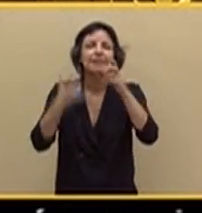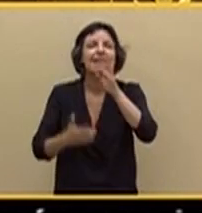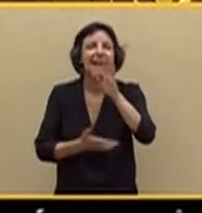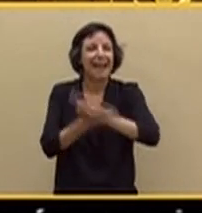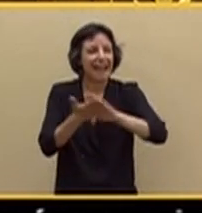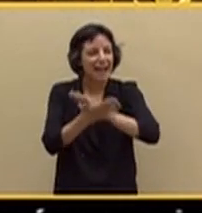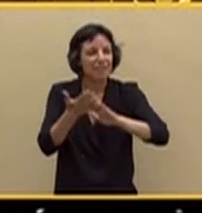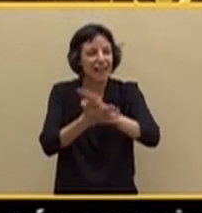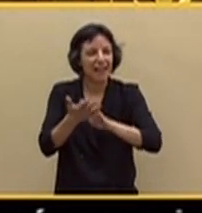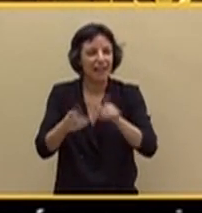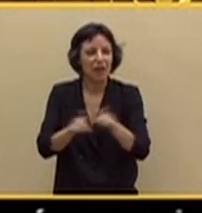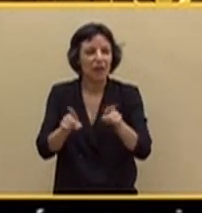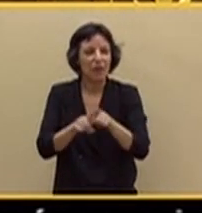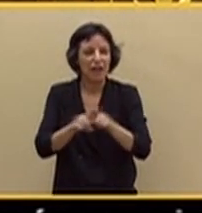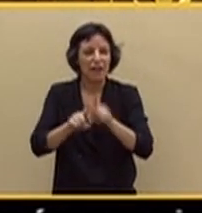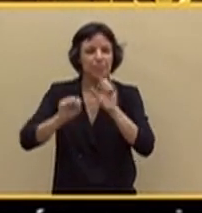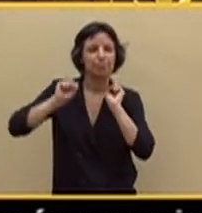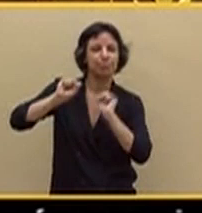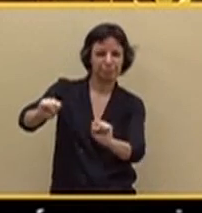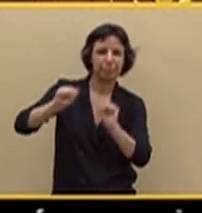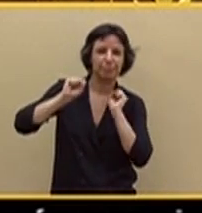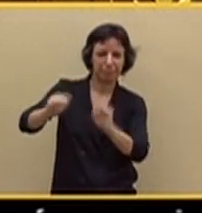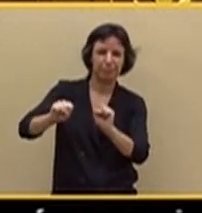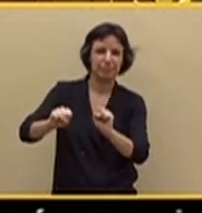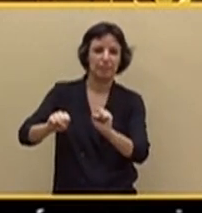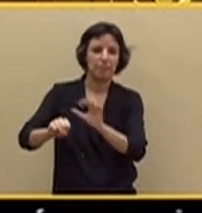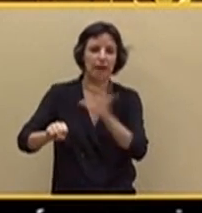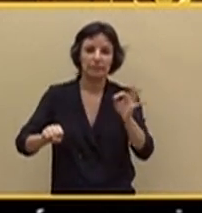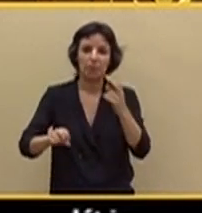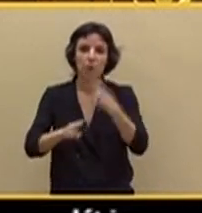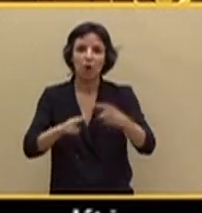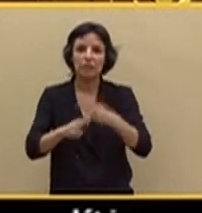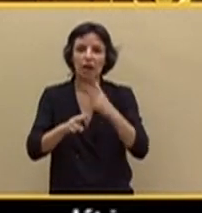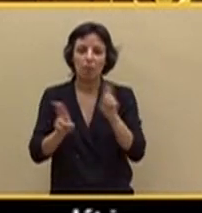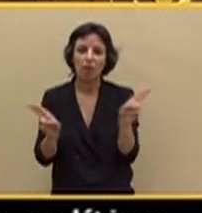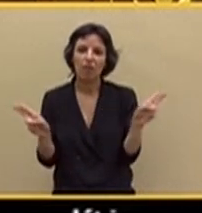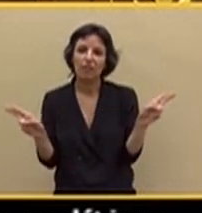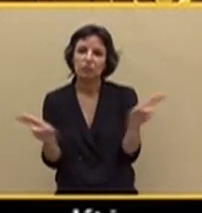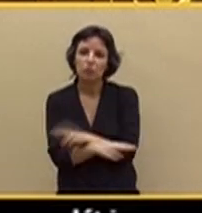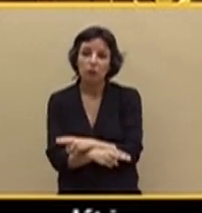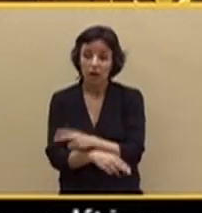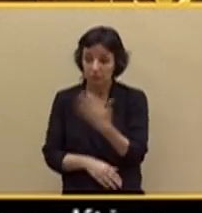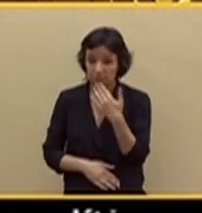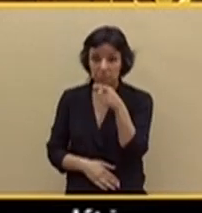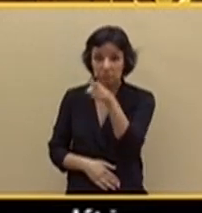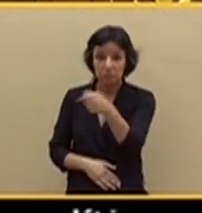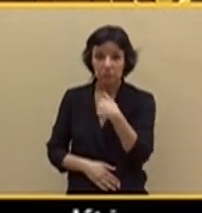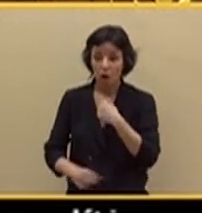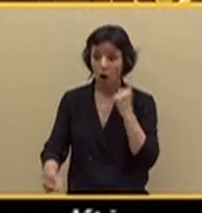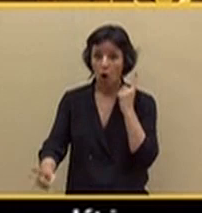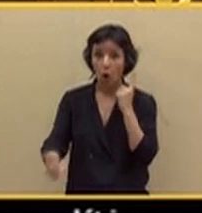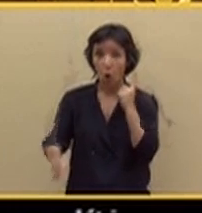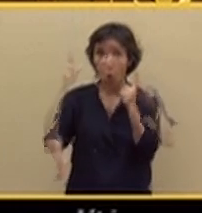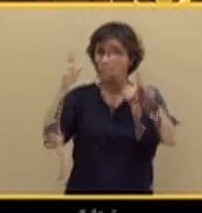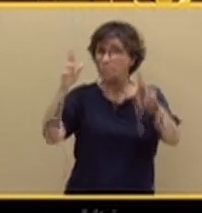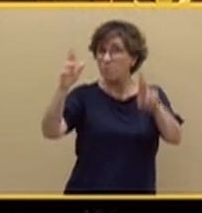mañana y de las políticas de apartheid, es decir, de aplicar la censura, a quien se atreve a disentir de su disparatada agenda